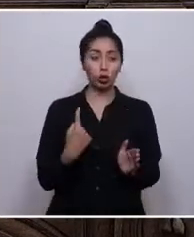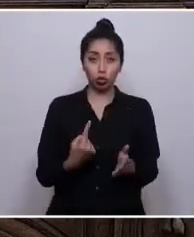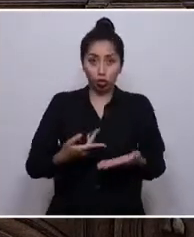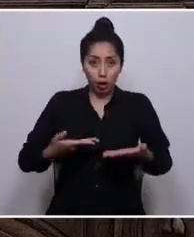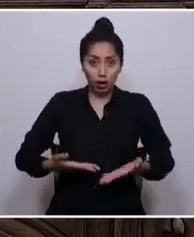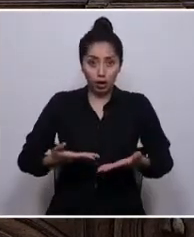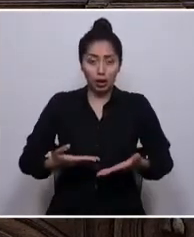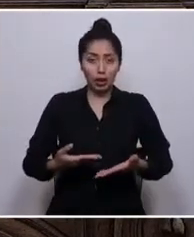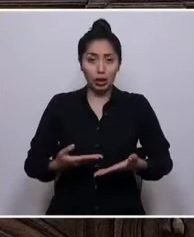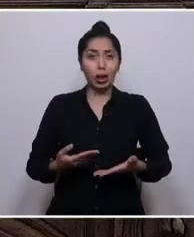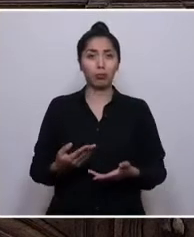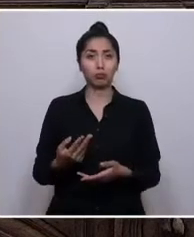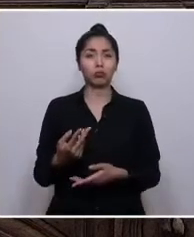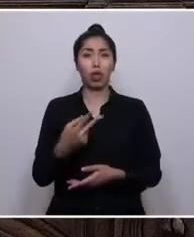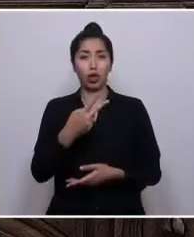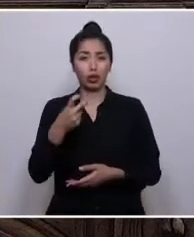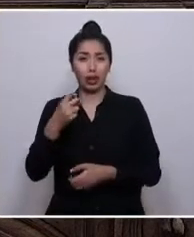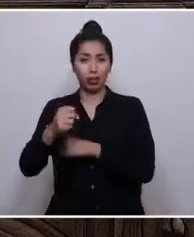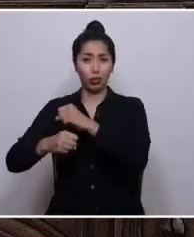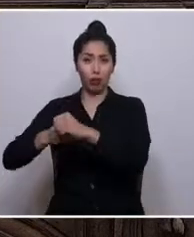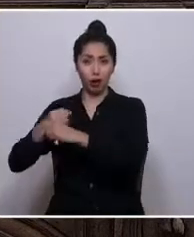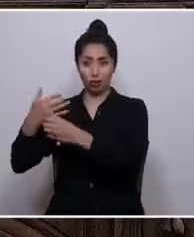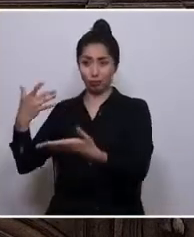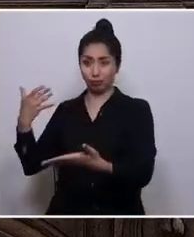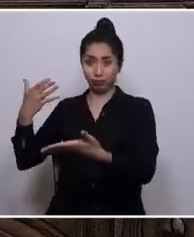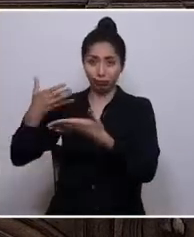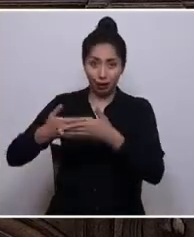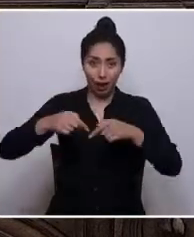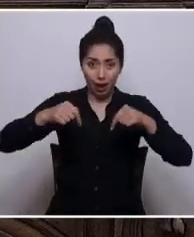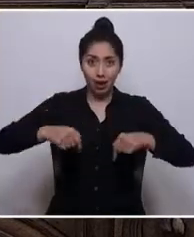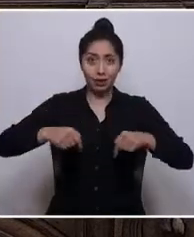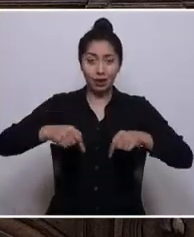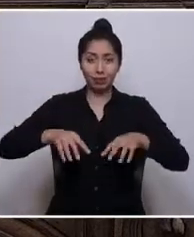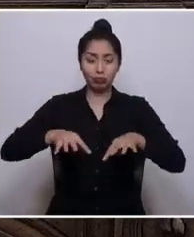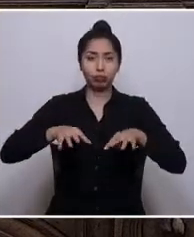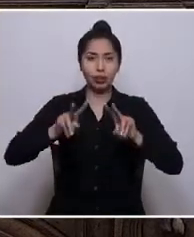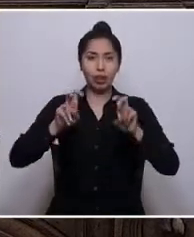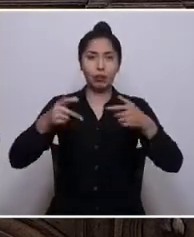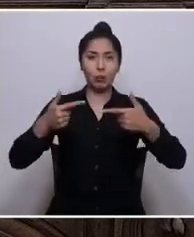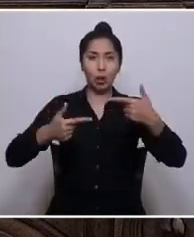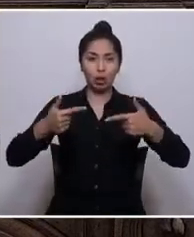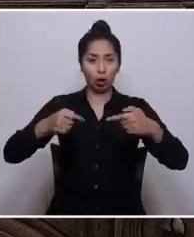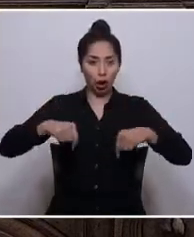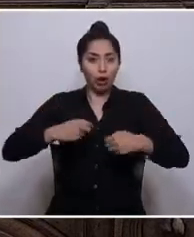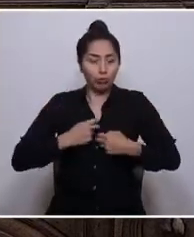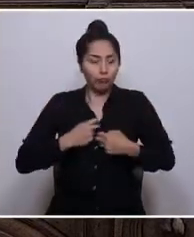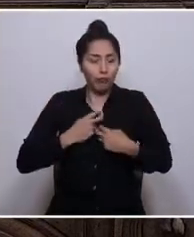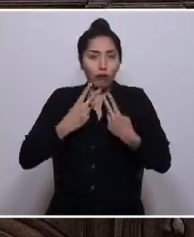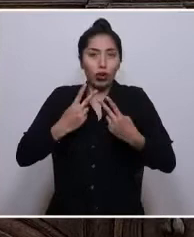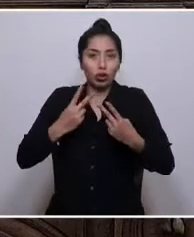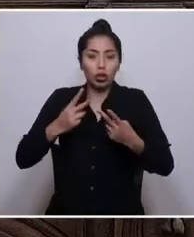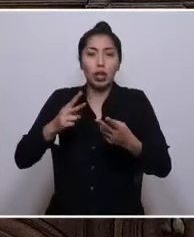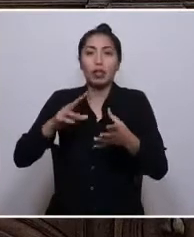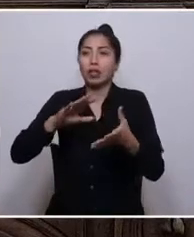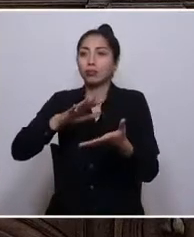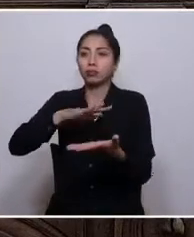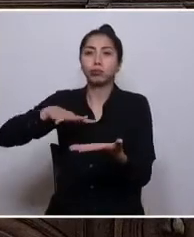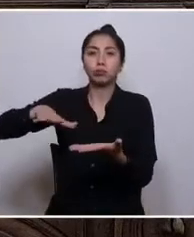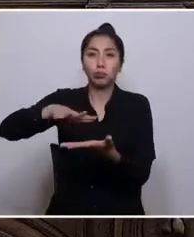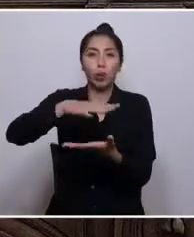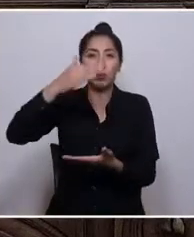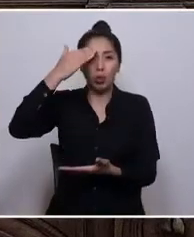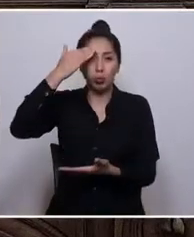dos siglos irrumpimos en este escenario político para posicionar la voz del mundo popular. Con nosotros llega la